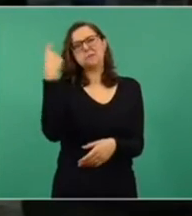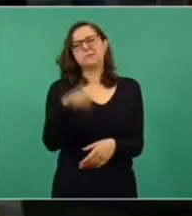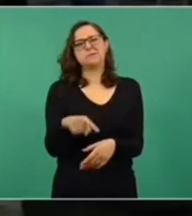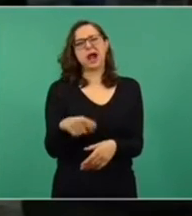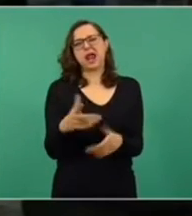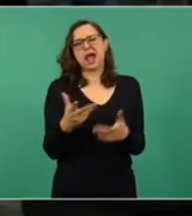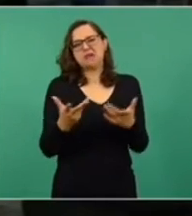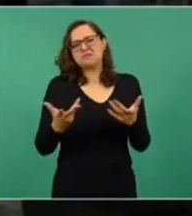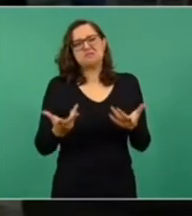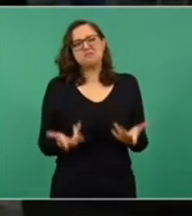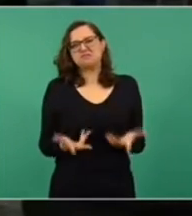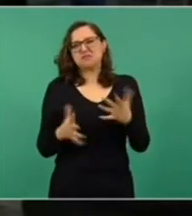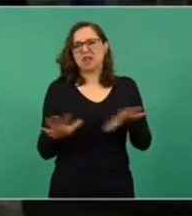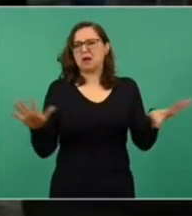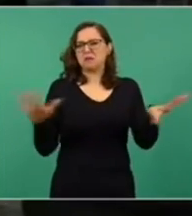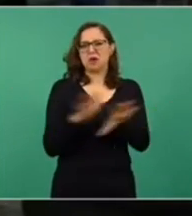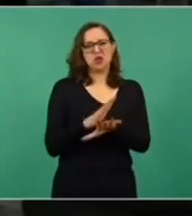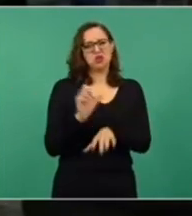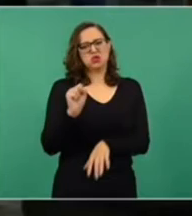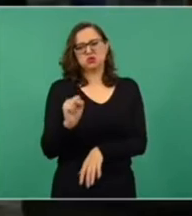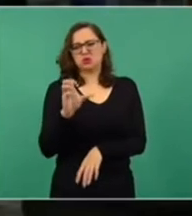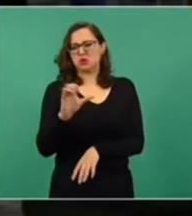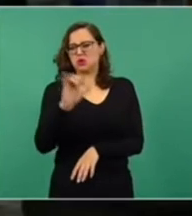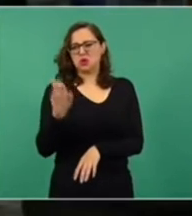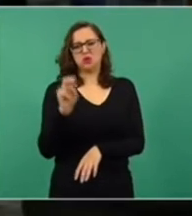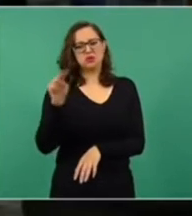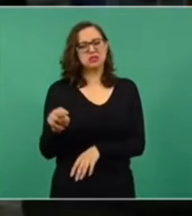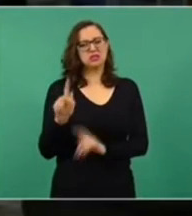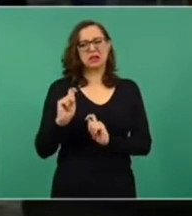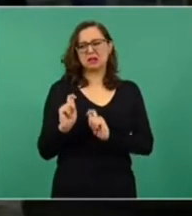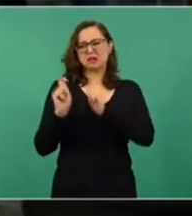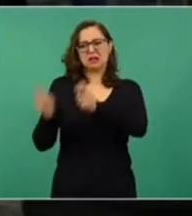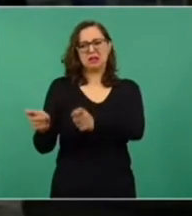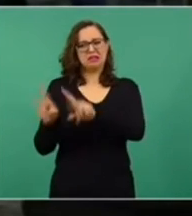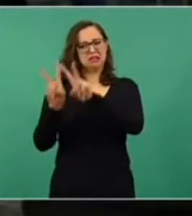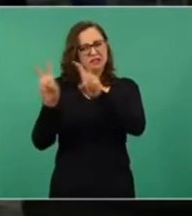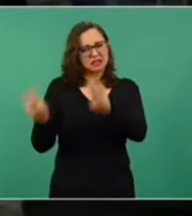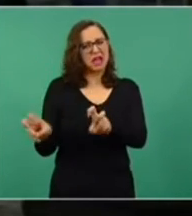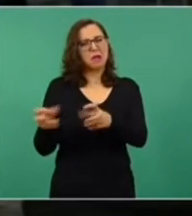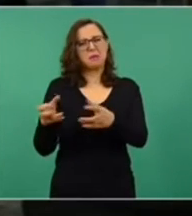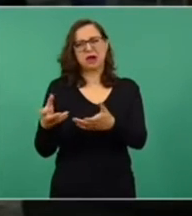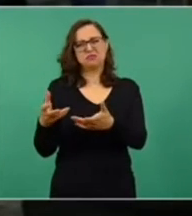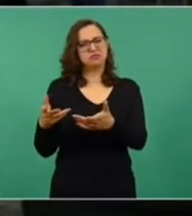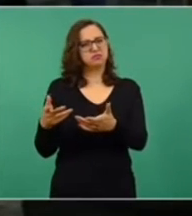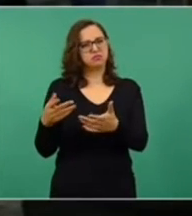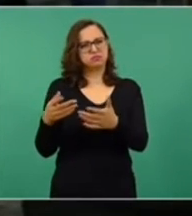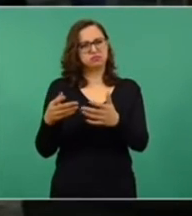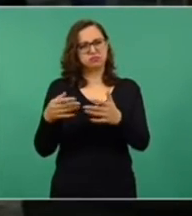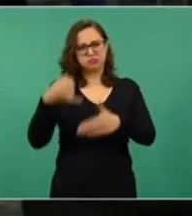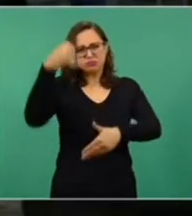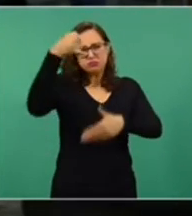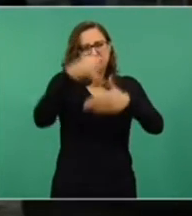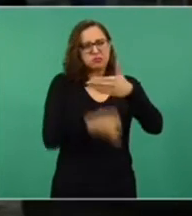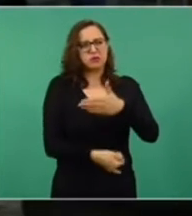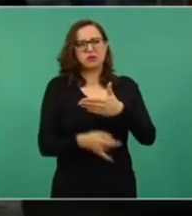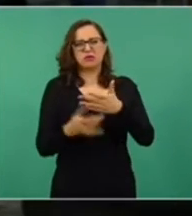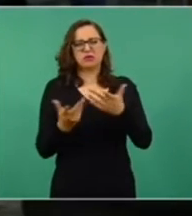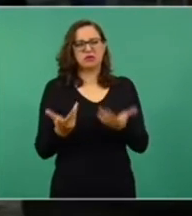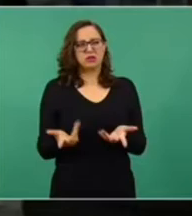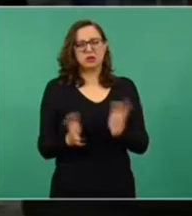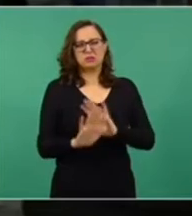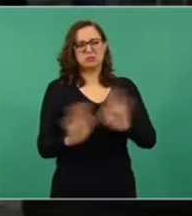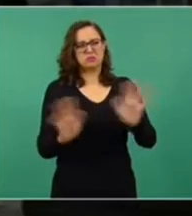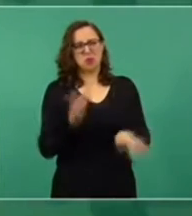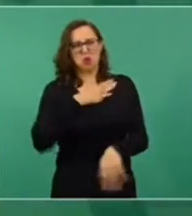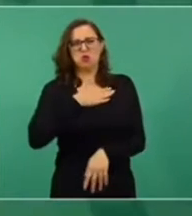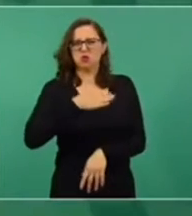principios que la Corte regrese a lo básico, que es impartir justicia en el sentido estricto. Darle a cada quien lo que le corresponde